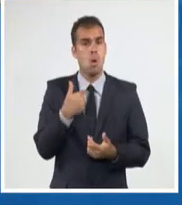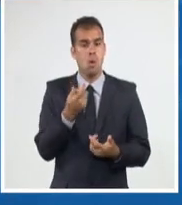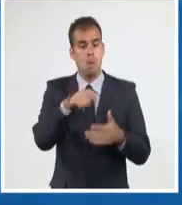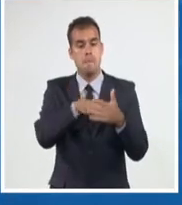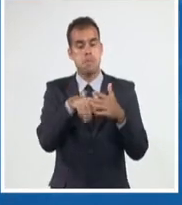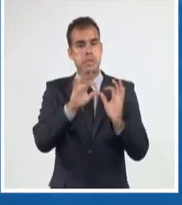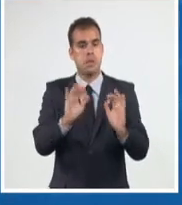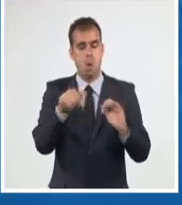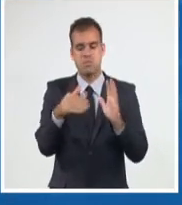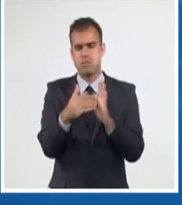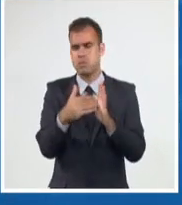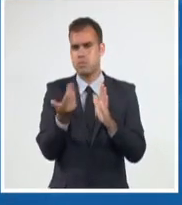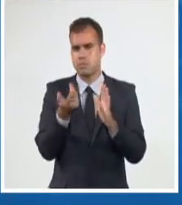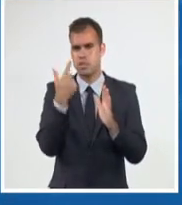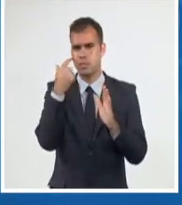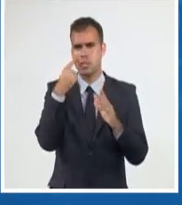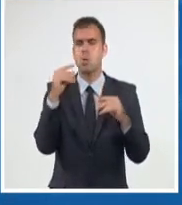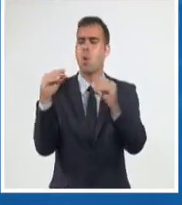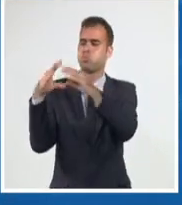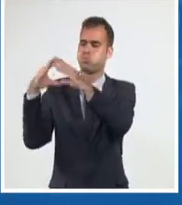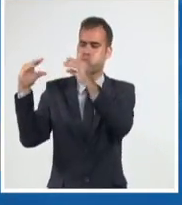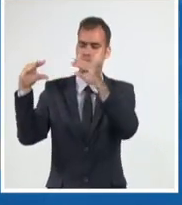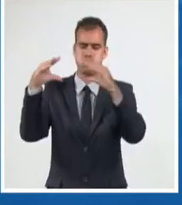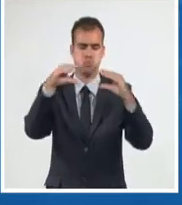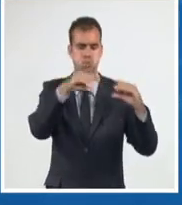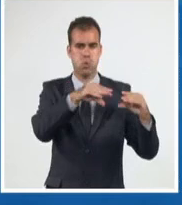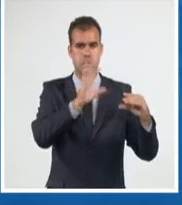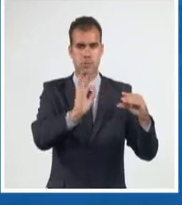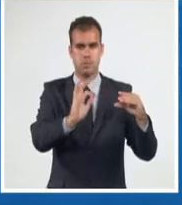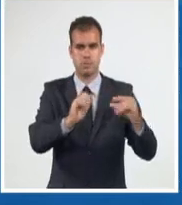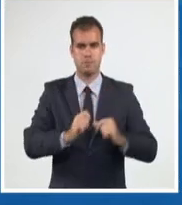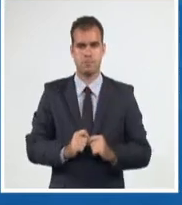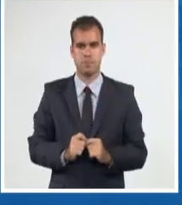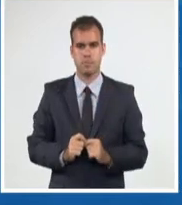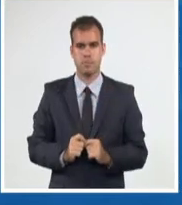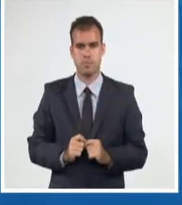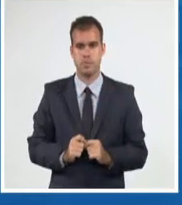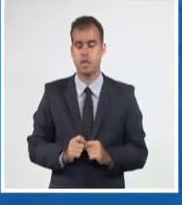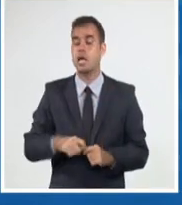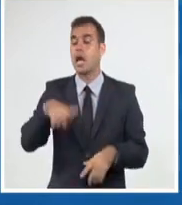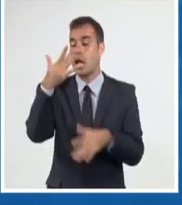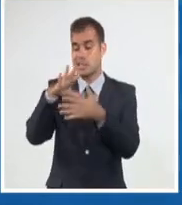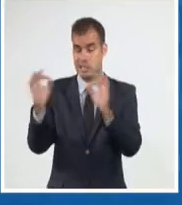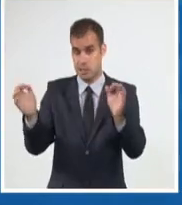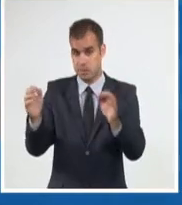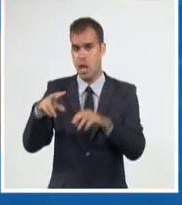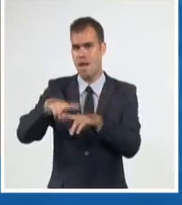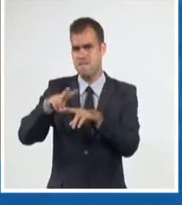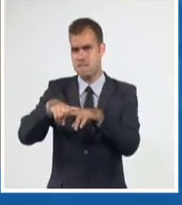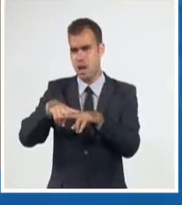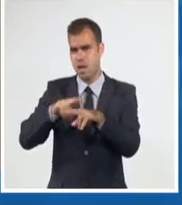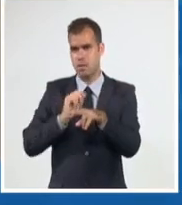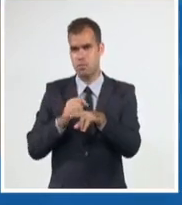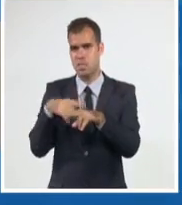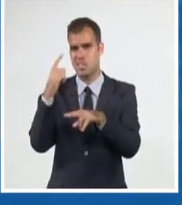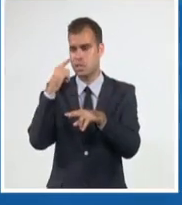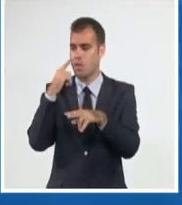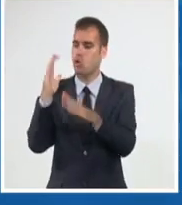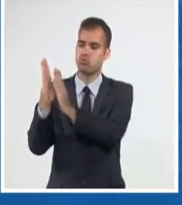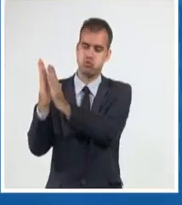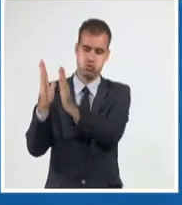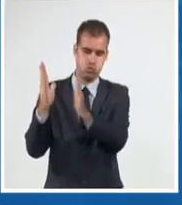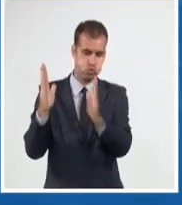el cielo parcialmente nublado. Llegará nublado, como les dije, en las provincias de Artemisa, La Habana, Matanzas y hacia el sur